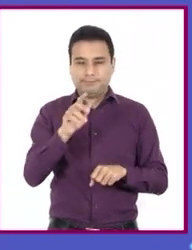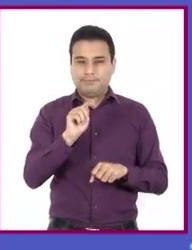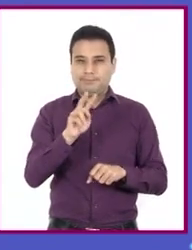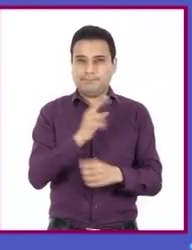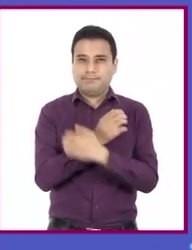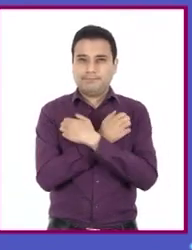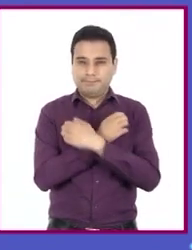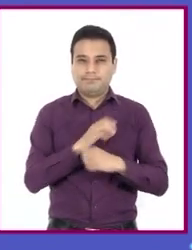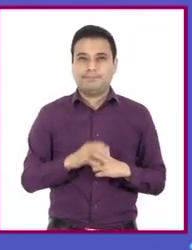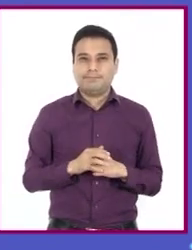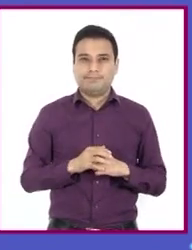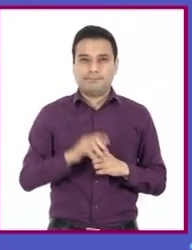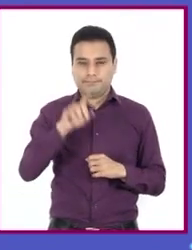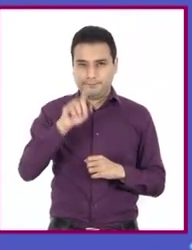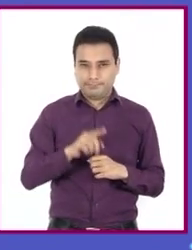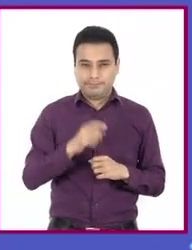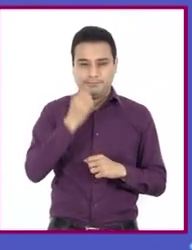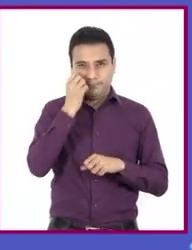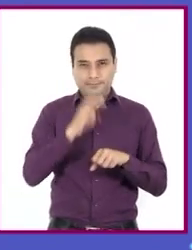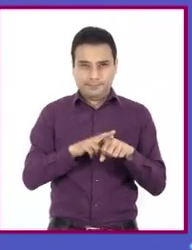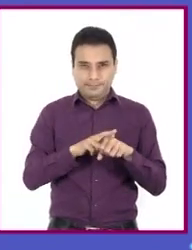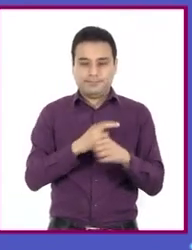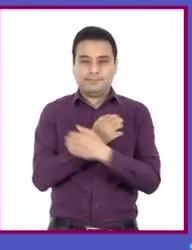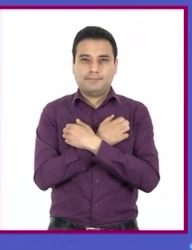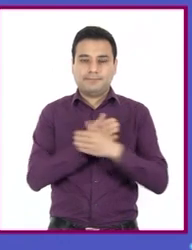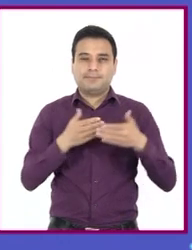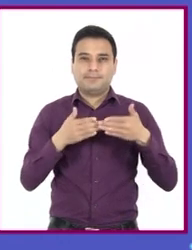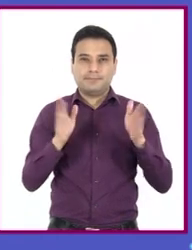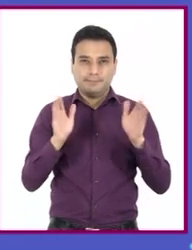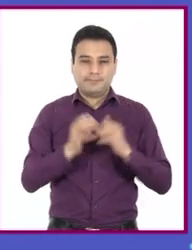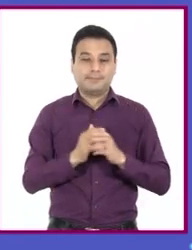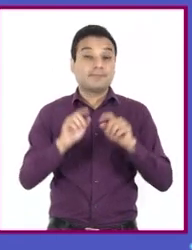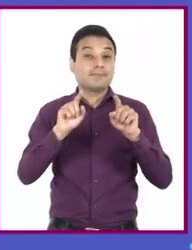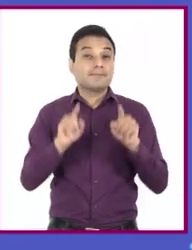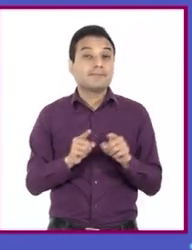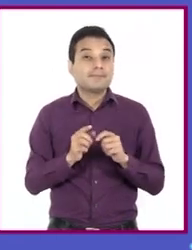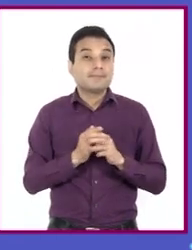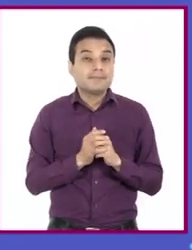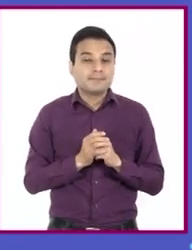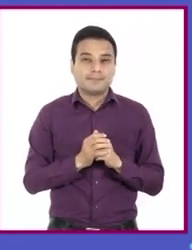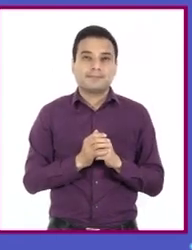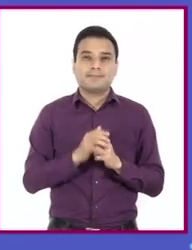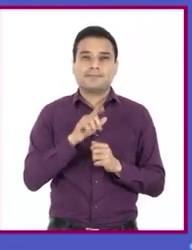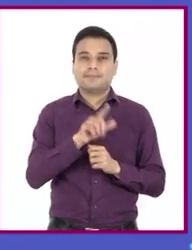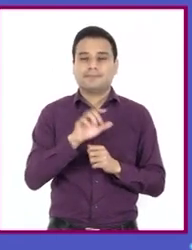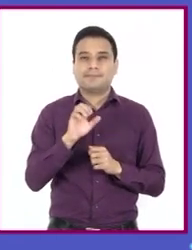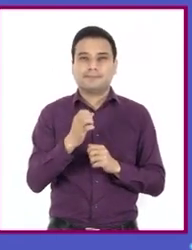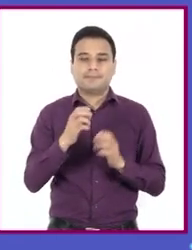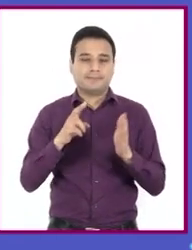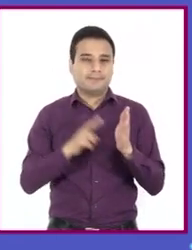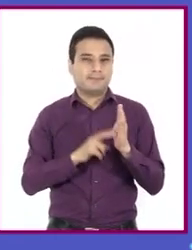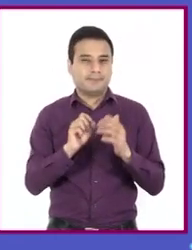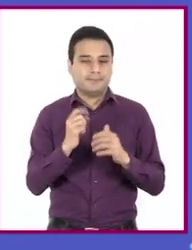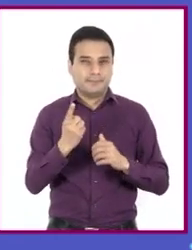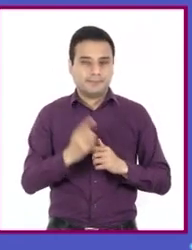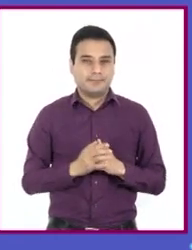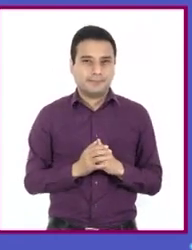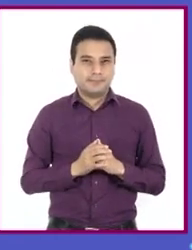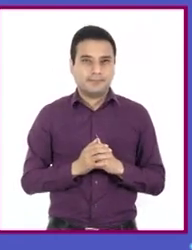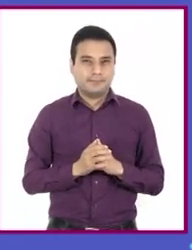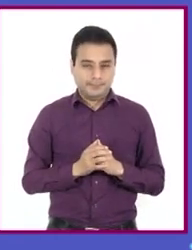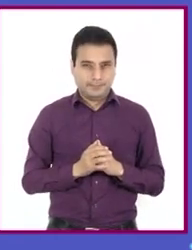Educativa, Diagonal, Secretaría de Educación Pública, entre paréntesis, 17 de enero de 2021.